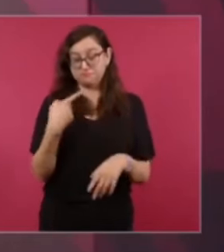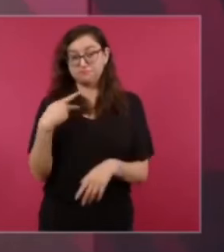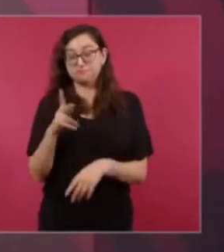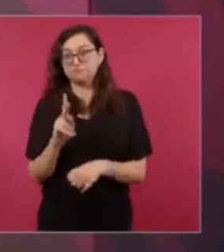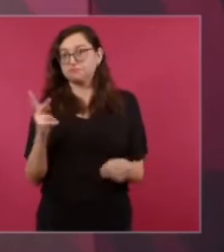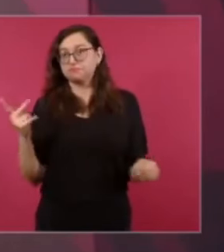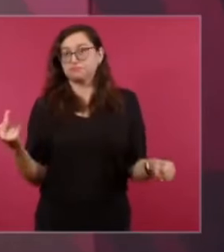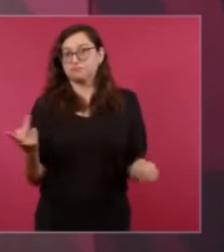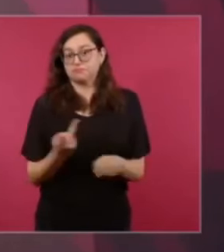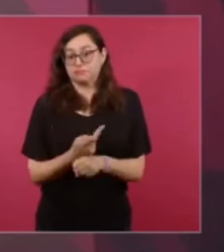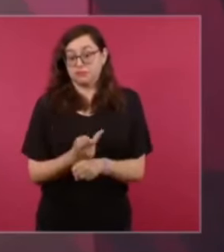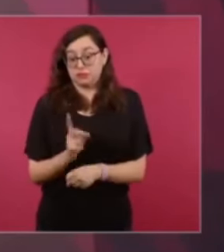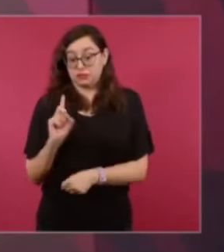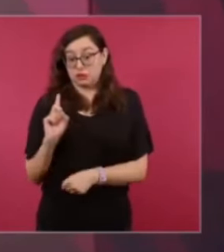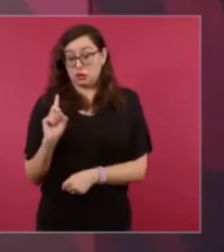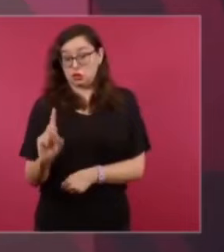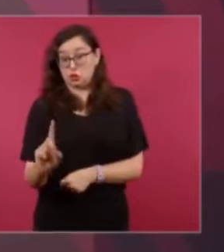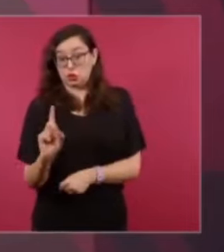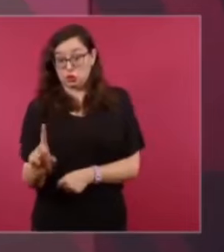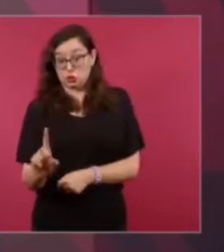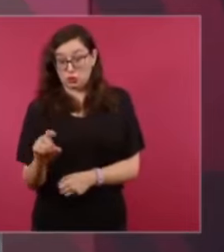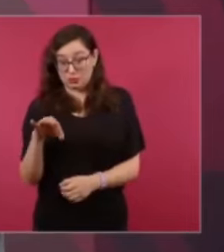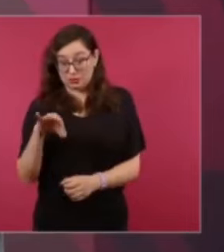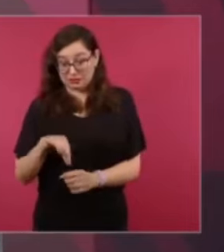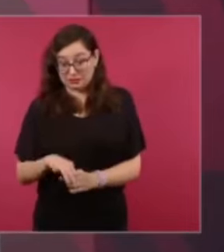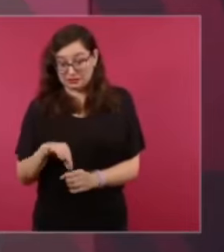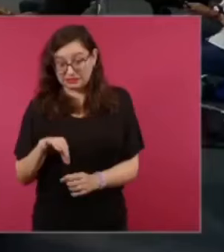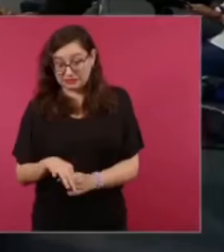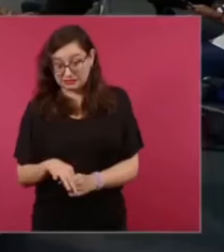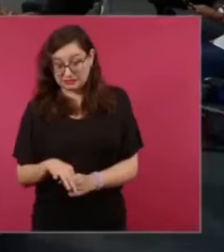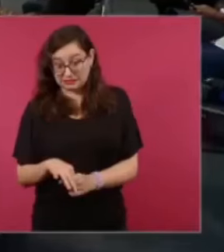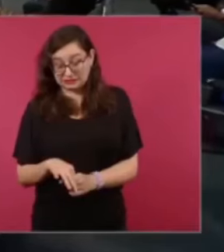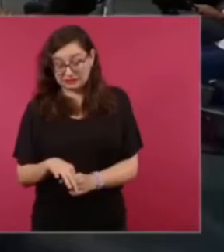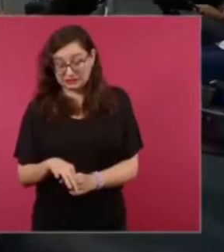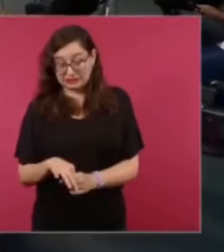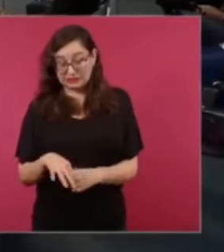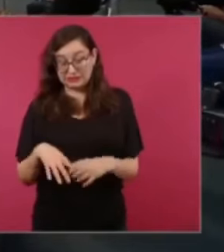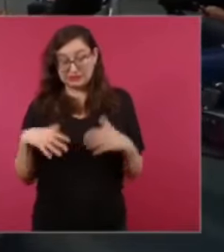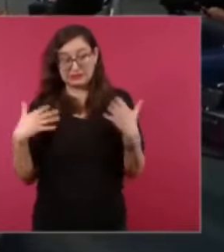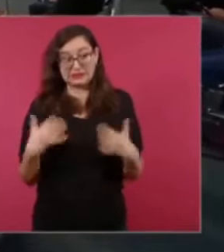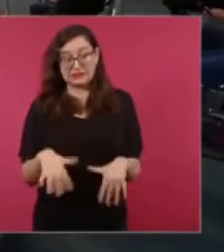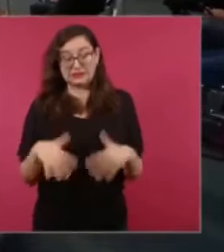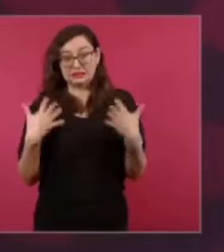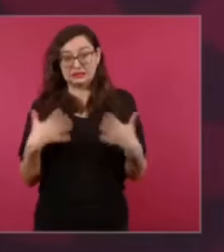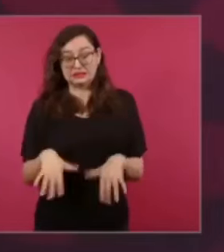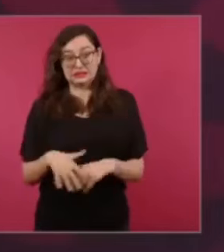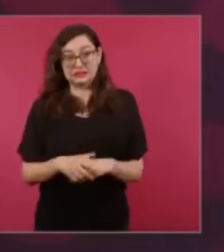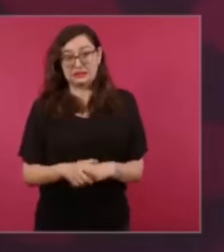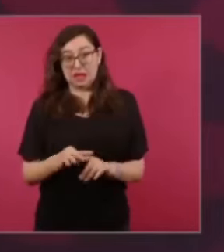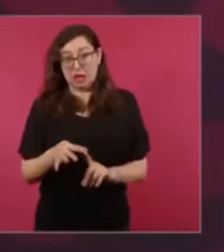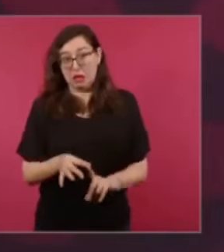es un referéndum, es un plebiscito, es una consulta.